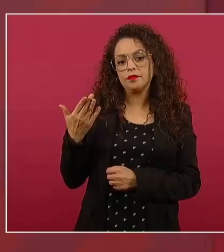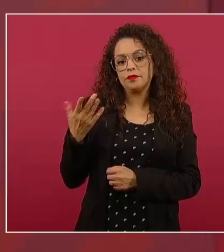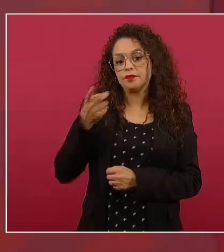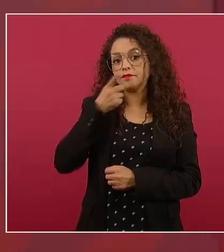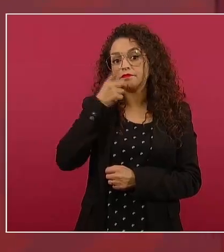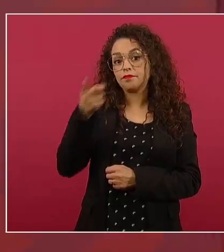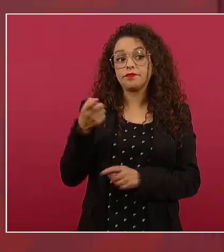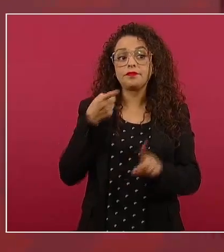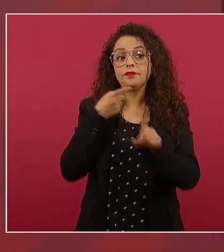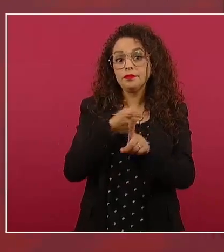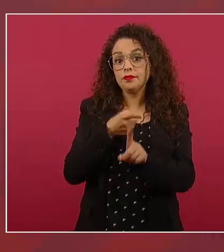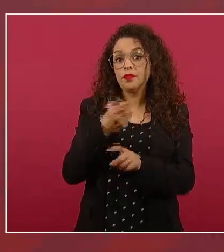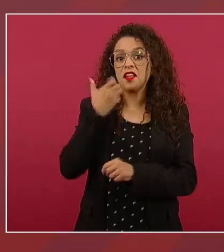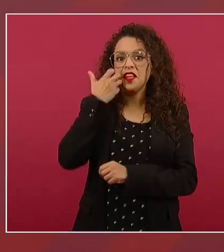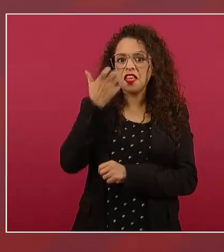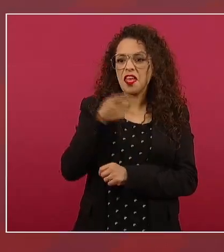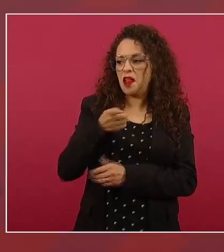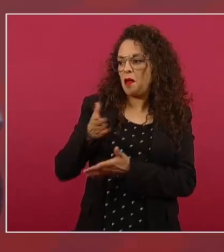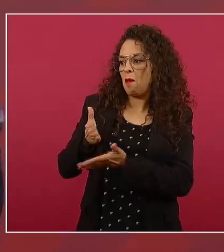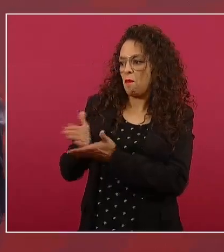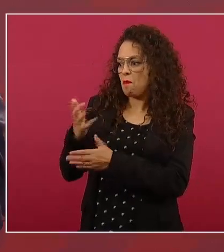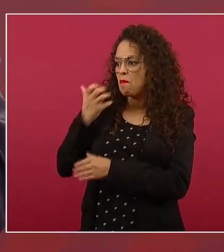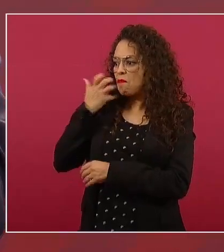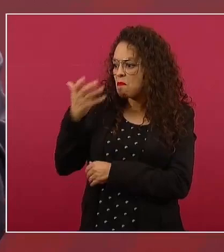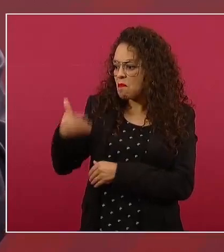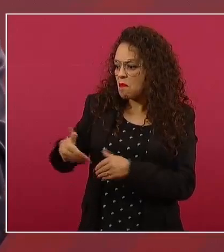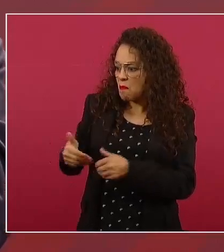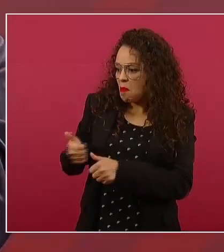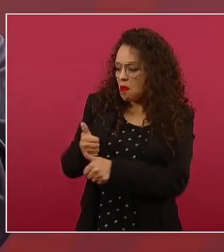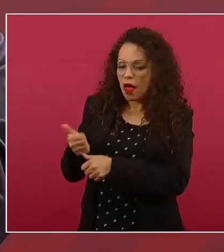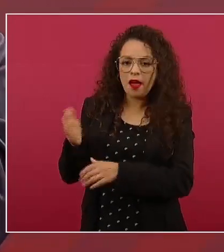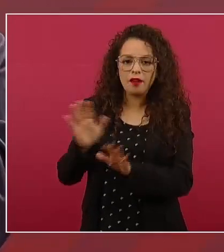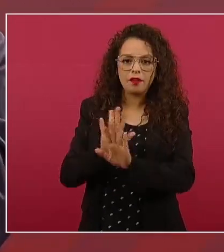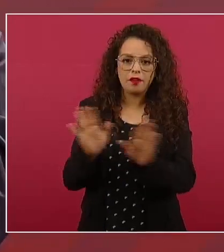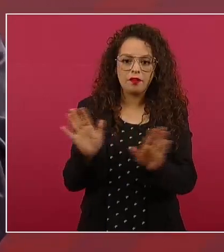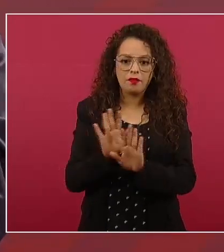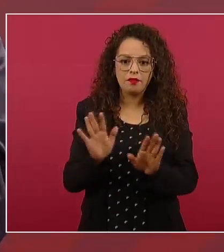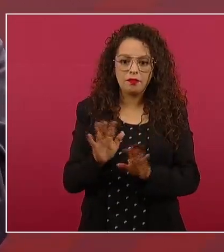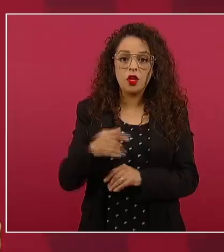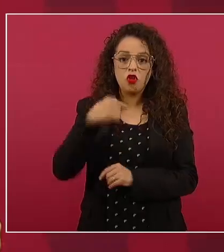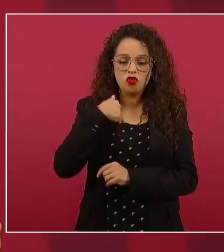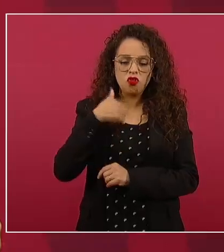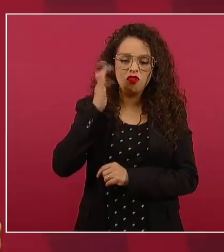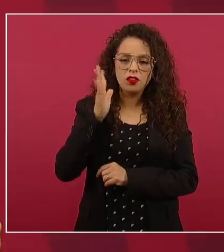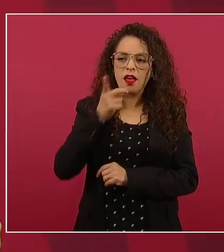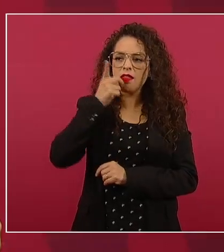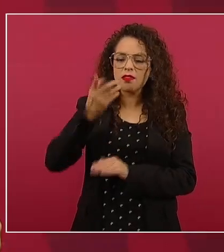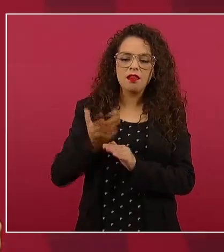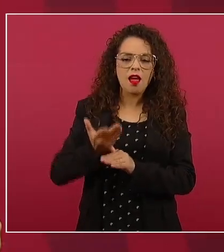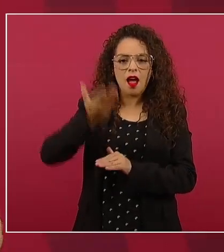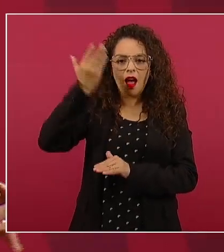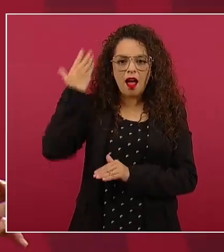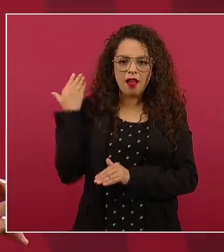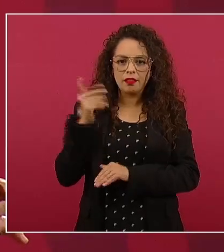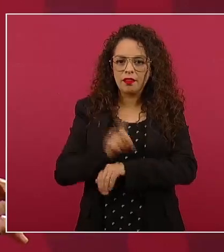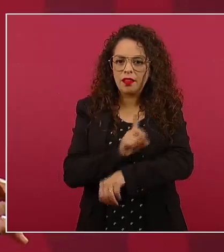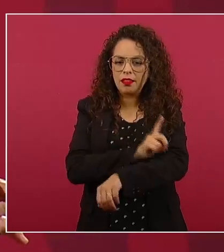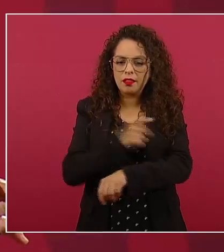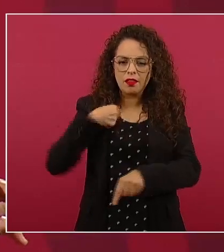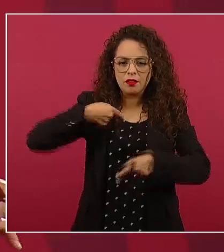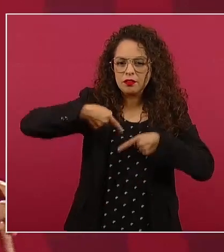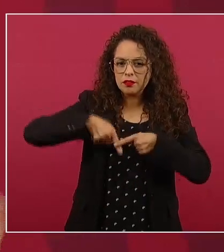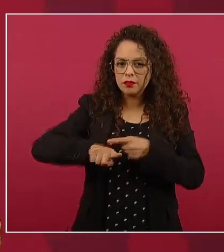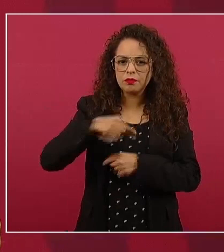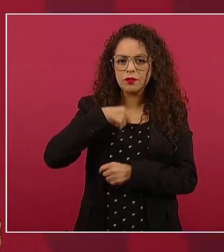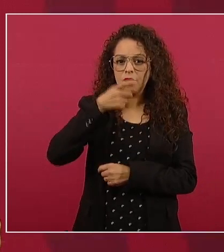persiguiendo. Desde el principio he dicho que no es mi fuerte la venganza y tengo mi conciencia